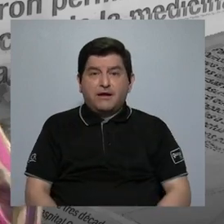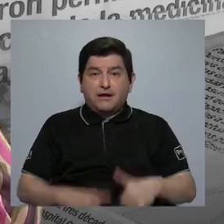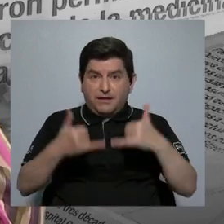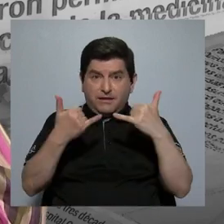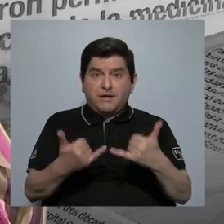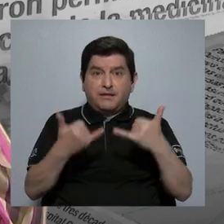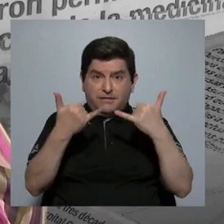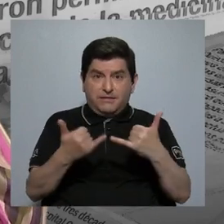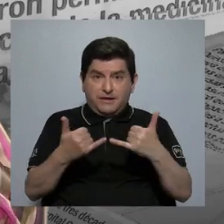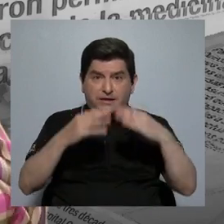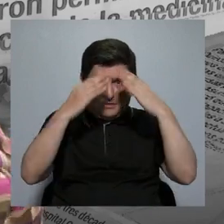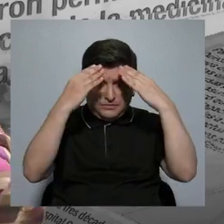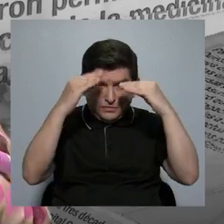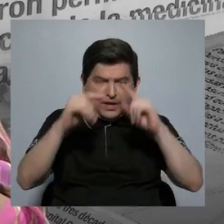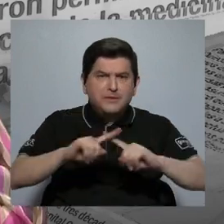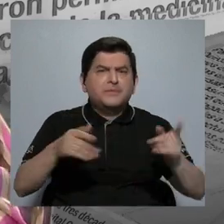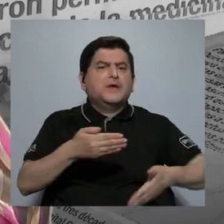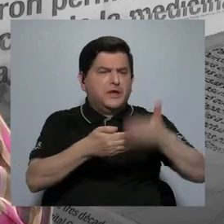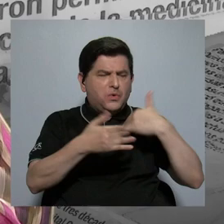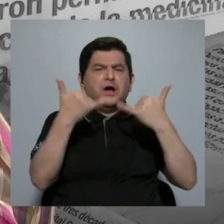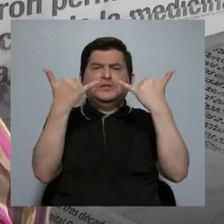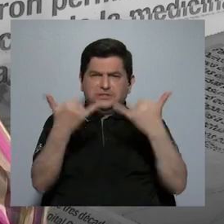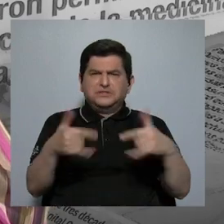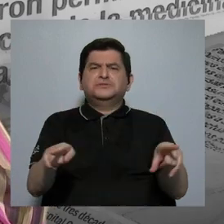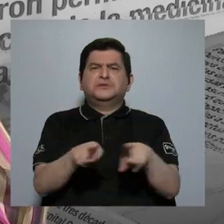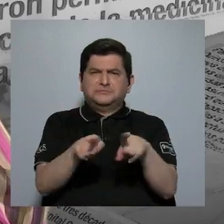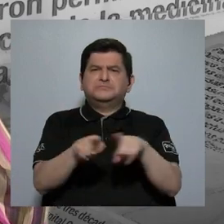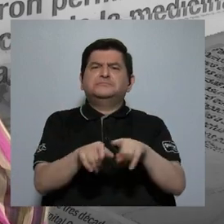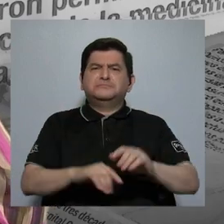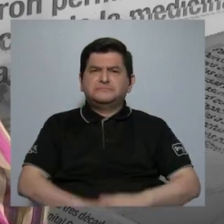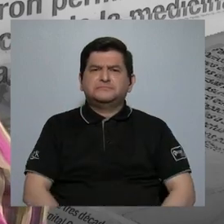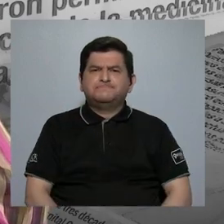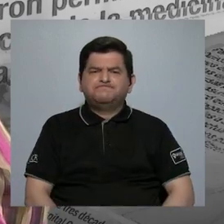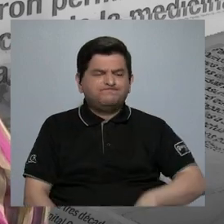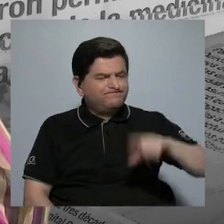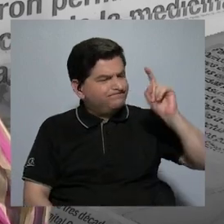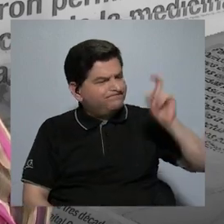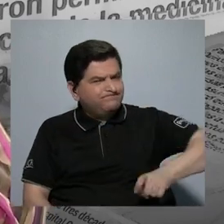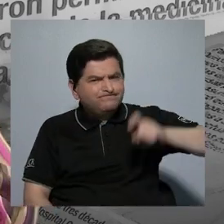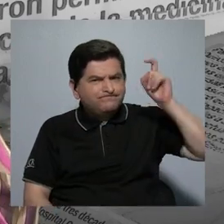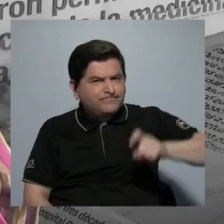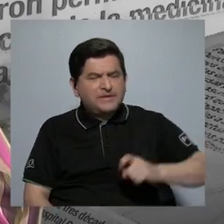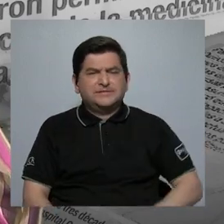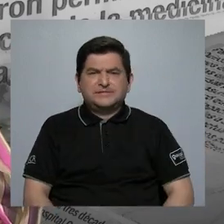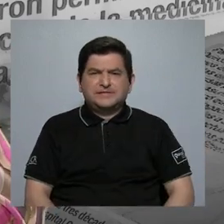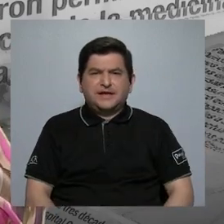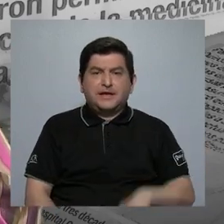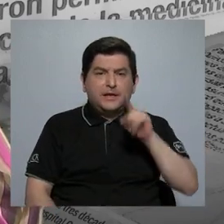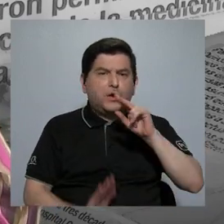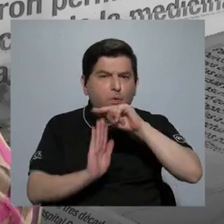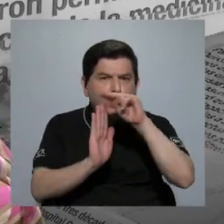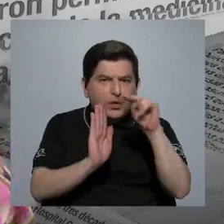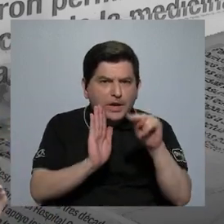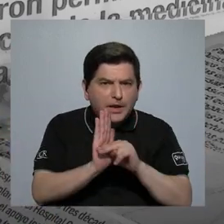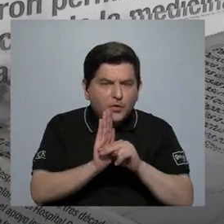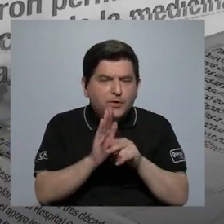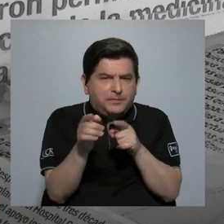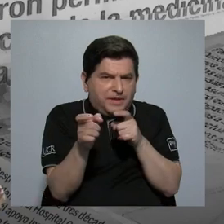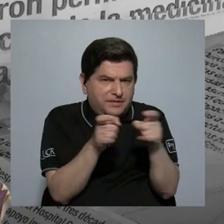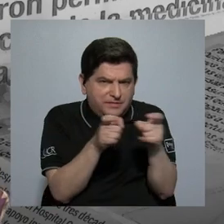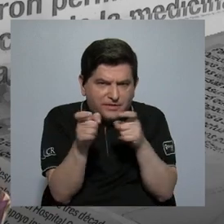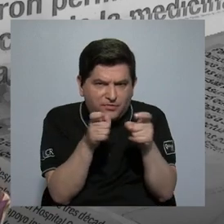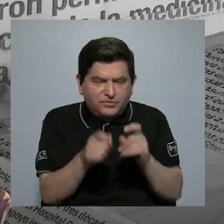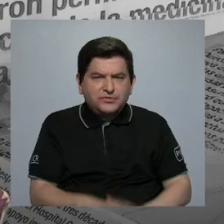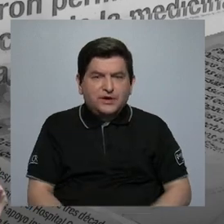informe, pero en informes anteriores también. Entonces, es necesario una normativa que regule